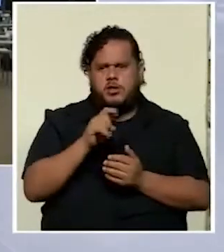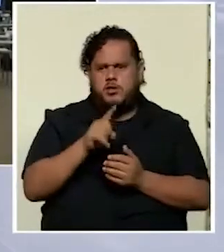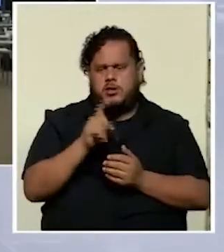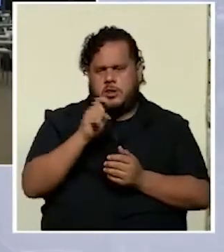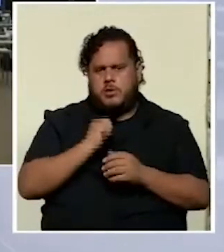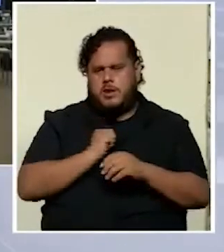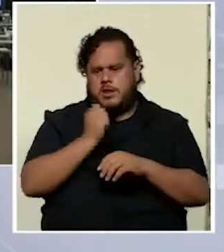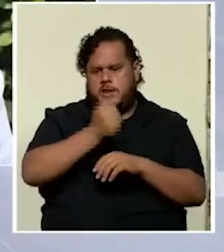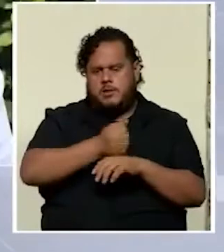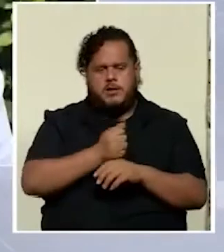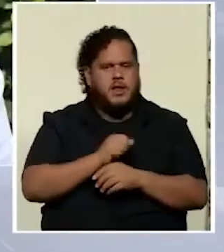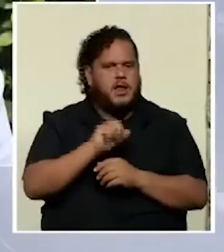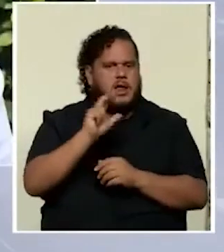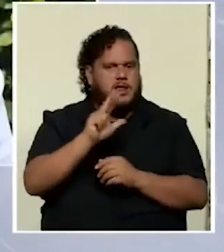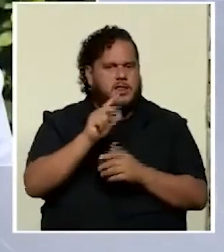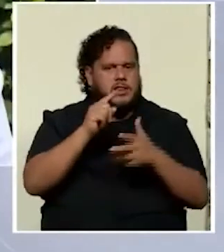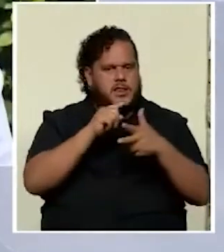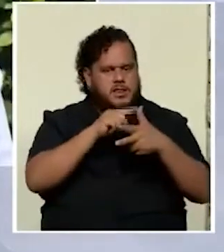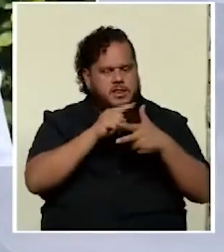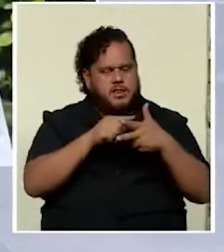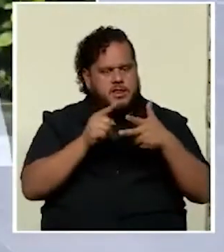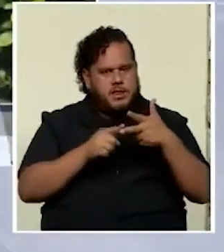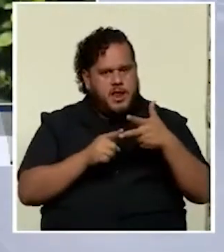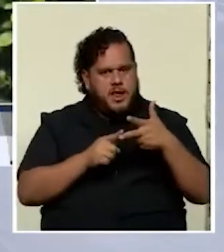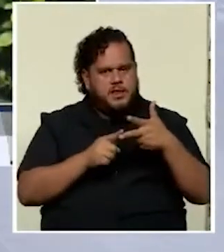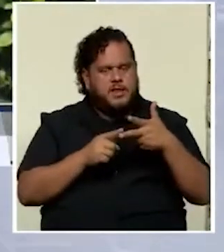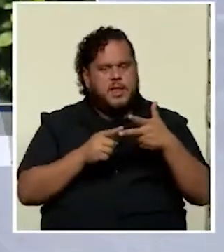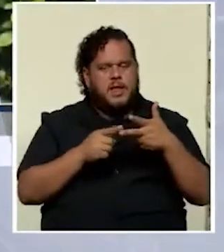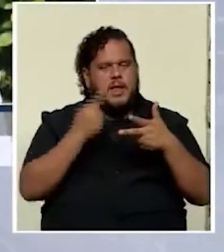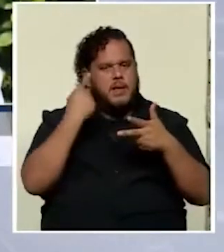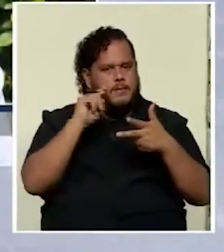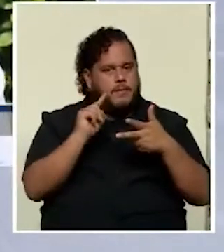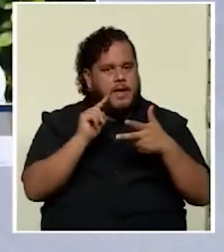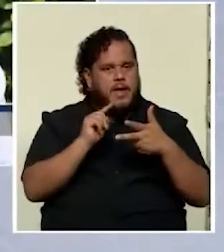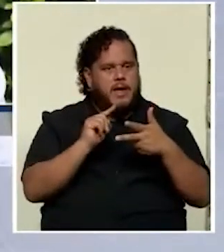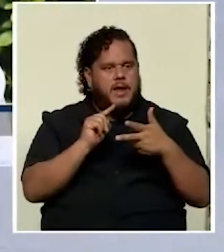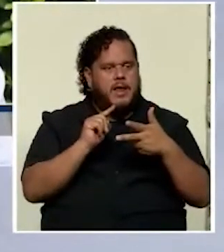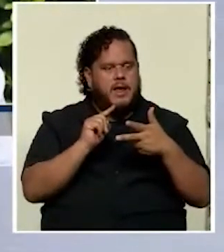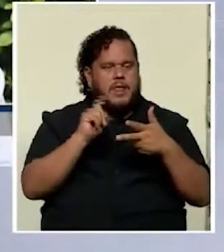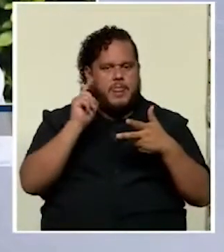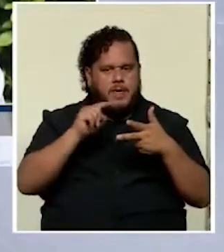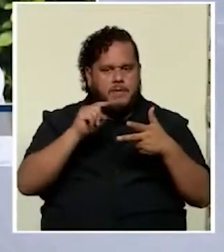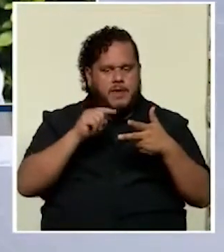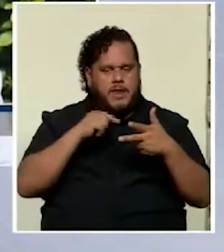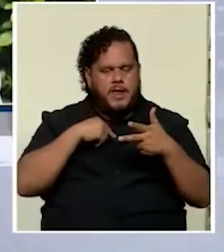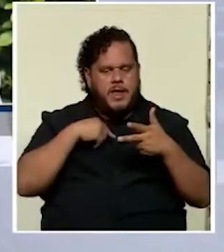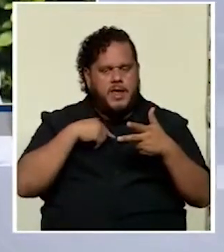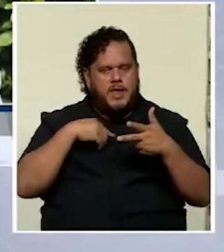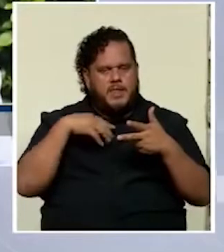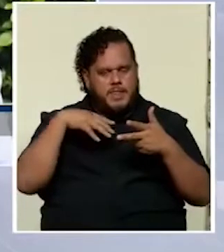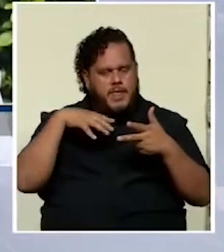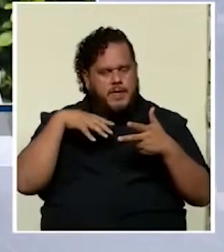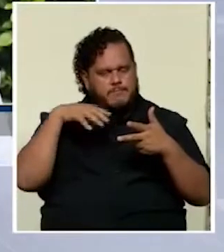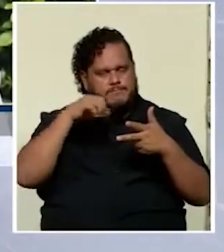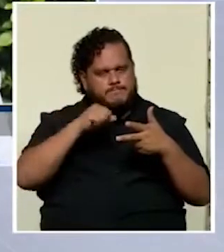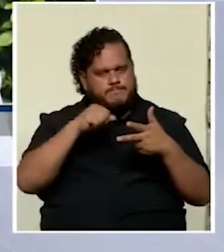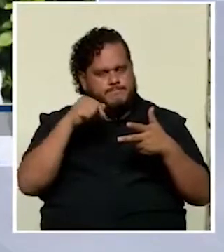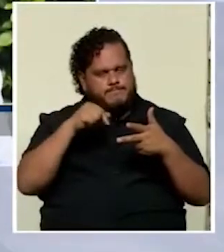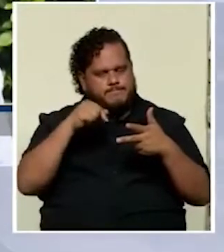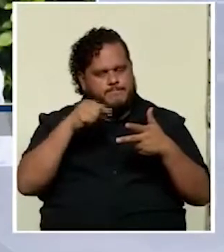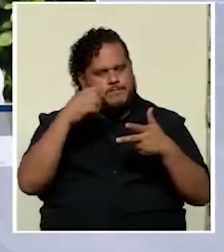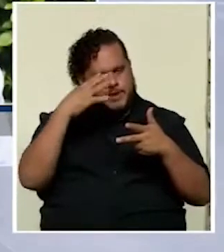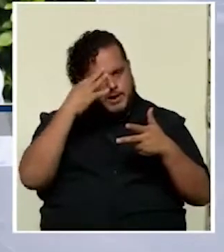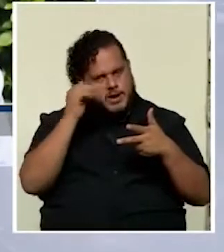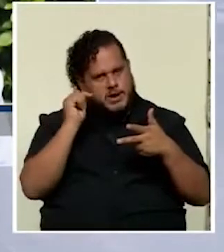definir tres elementos sustantivos que efectivamente debería tomar en consideración para por lo menos